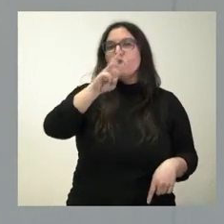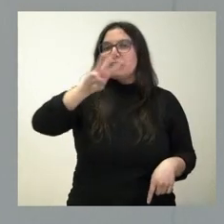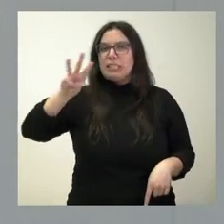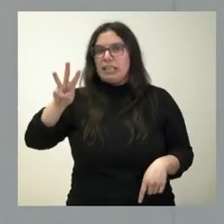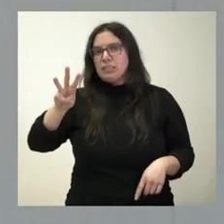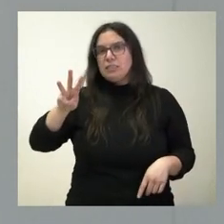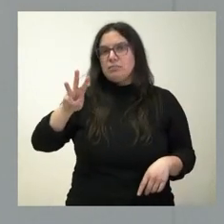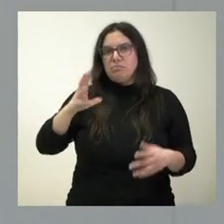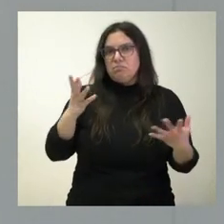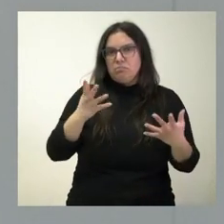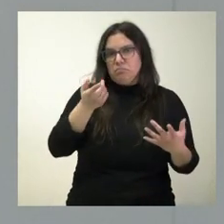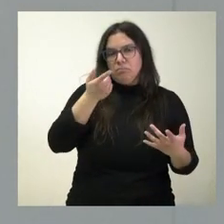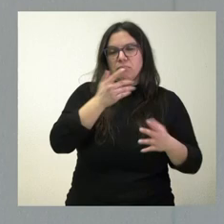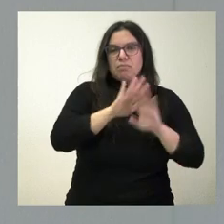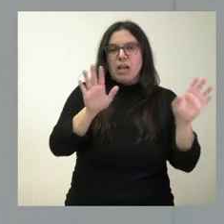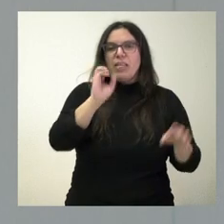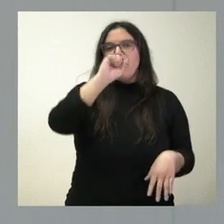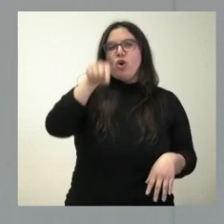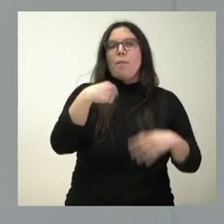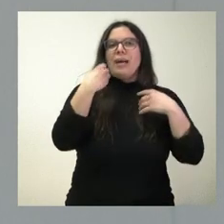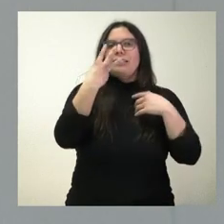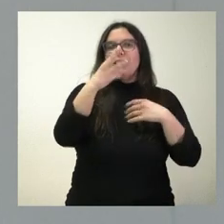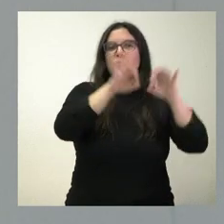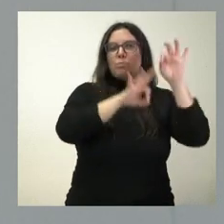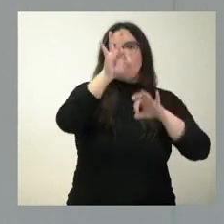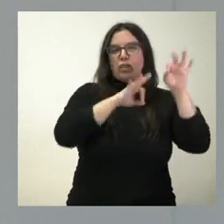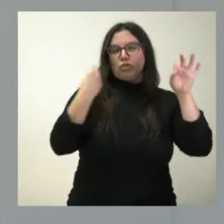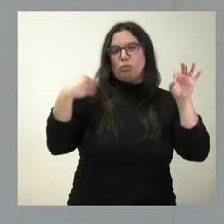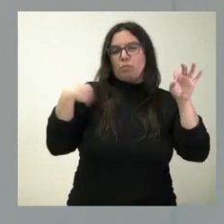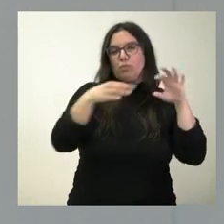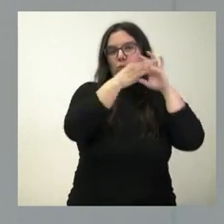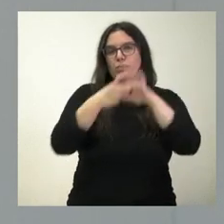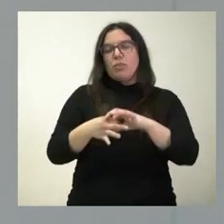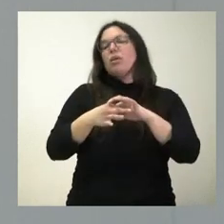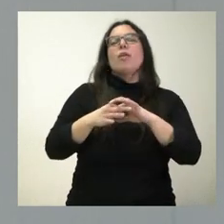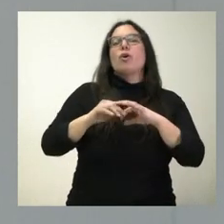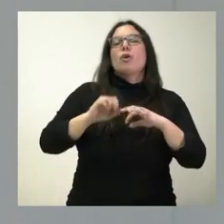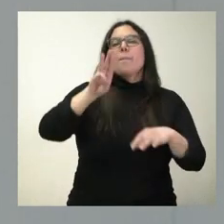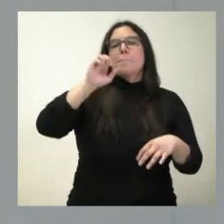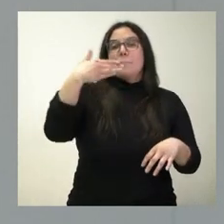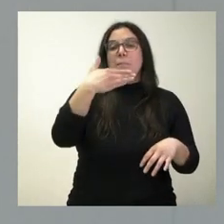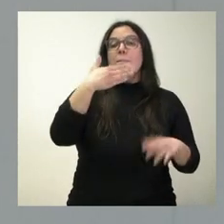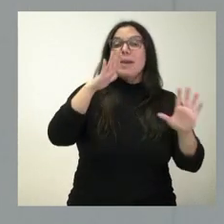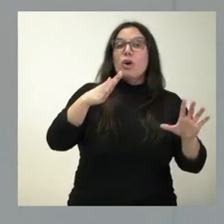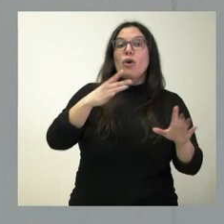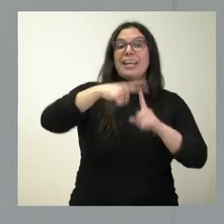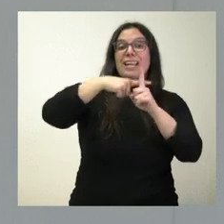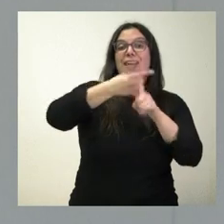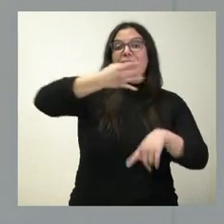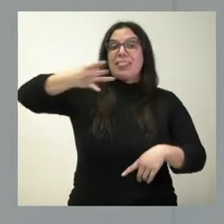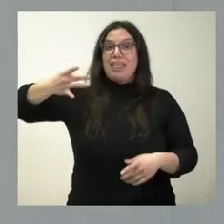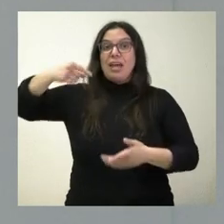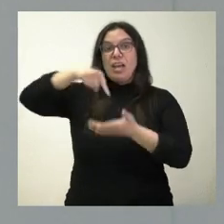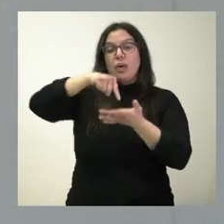% del PIB, tres décimas de PIB. Pero aquí sí que es verdad que, lógicamente, el nivel de endeudamiento incluye el suelde FID,